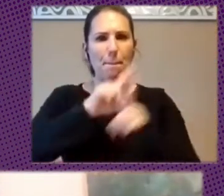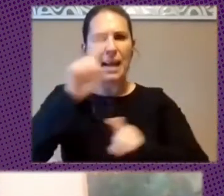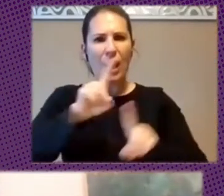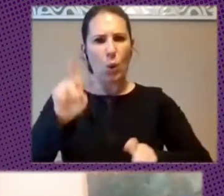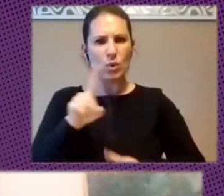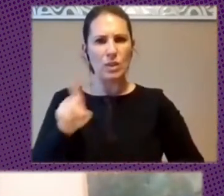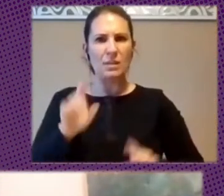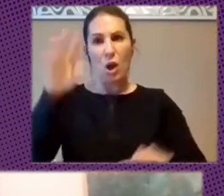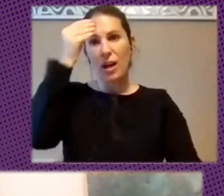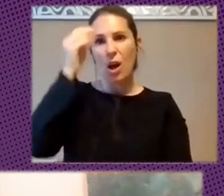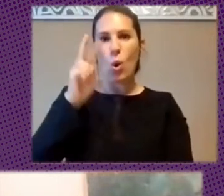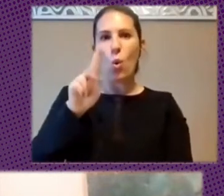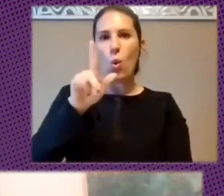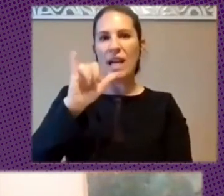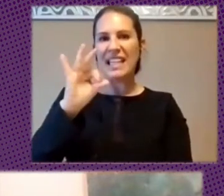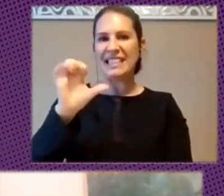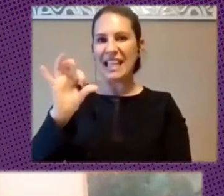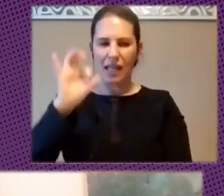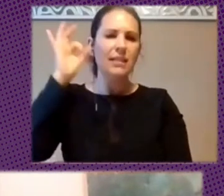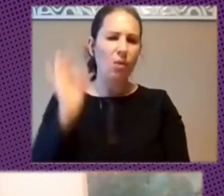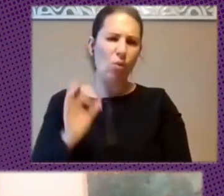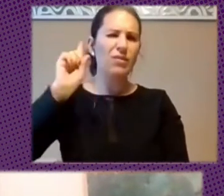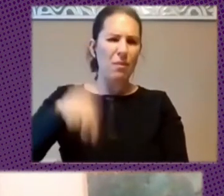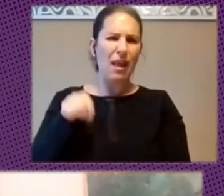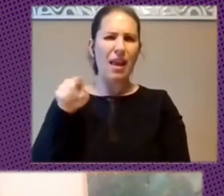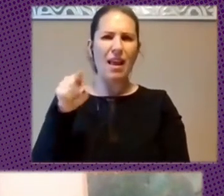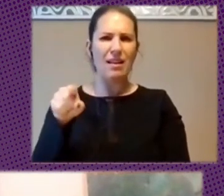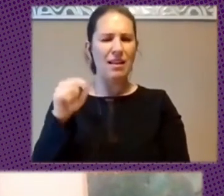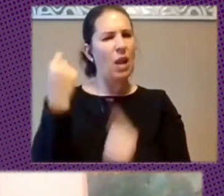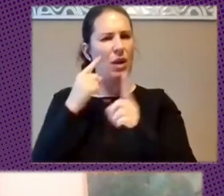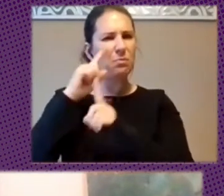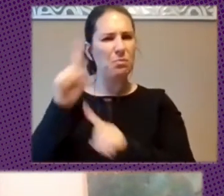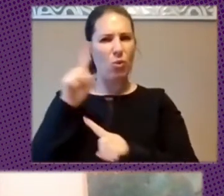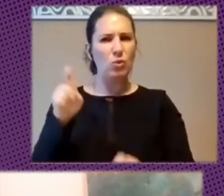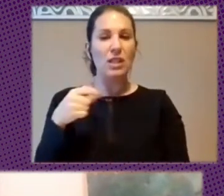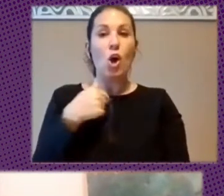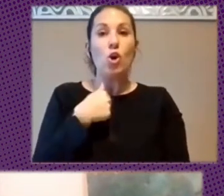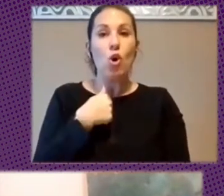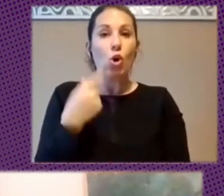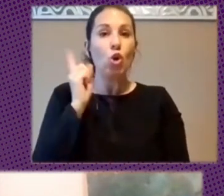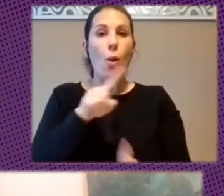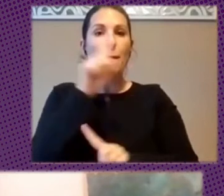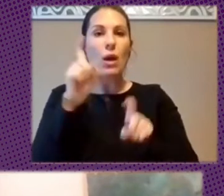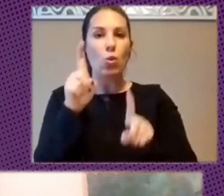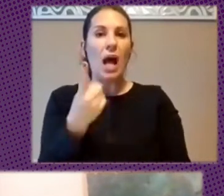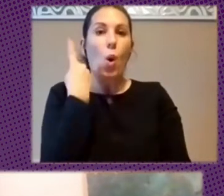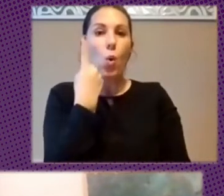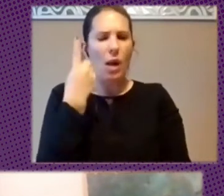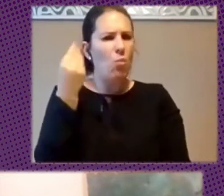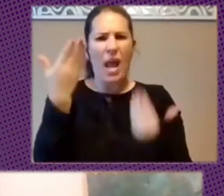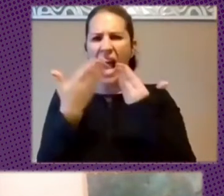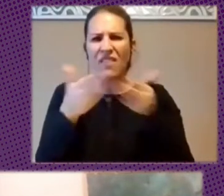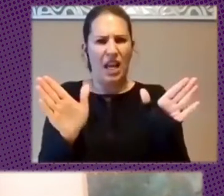Pero Creo Que Ulises Va A Tener Alguna Que Otra Por Ahí Preparada Así Que Me Voy A Limitar A Una Que Es Muy Abierta